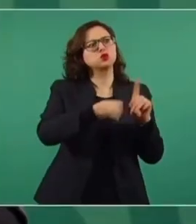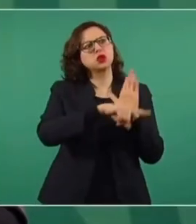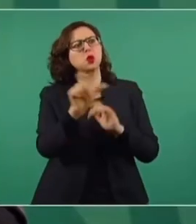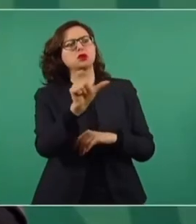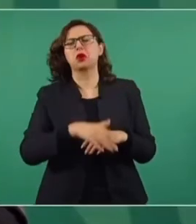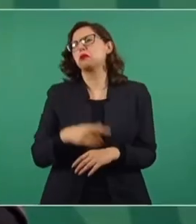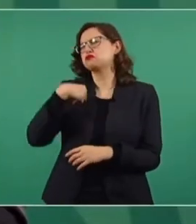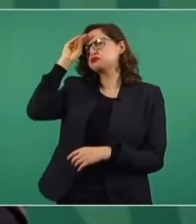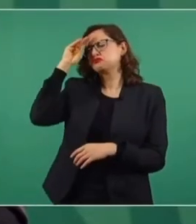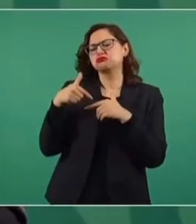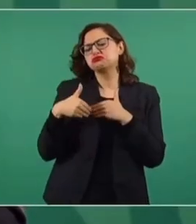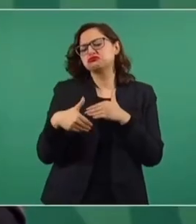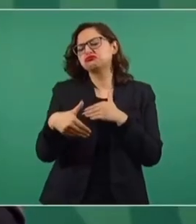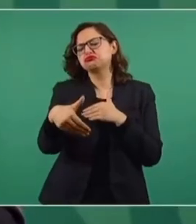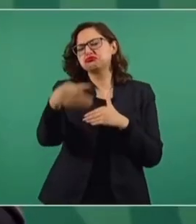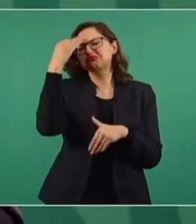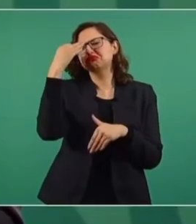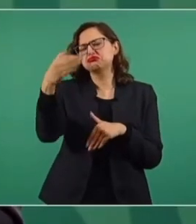ya resultados.